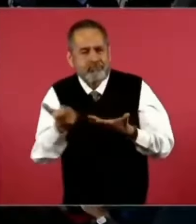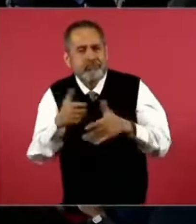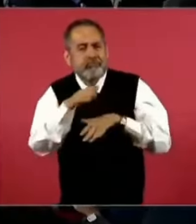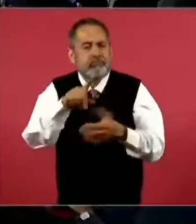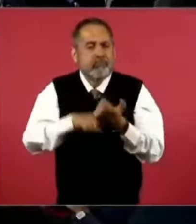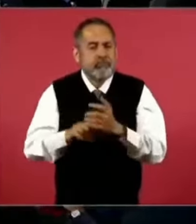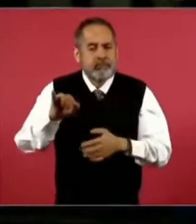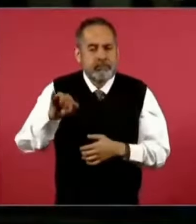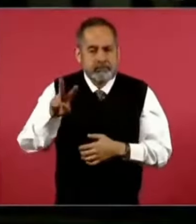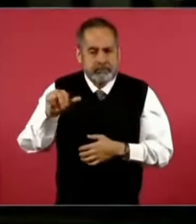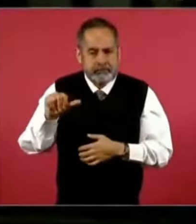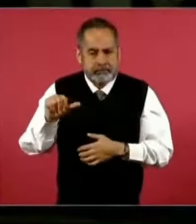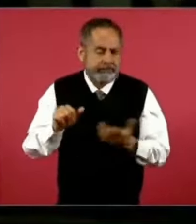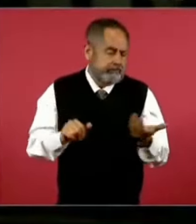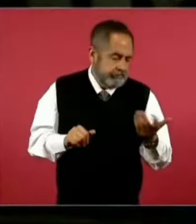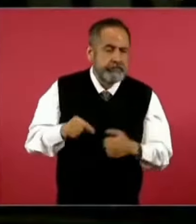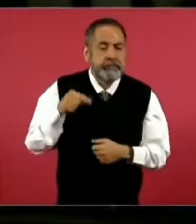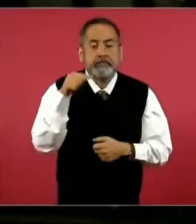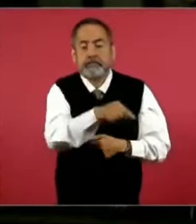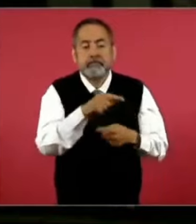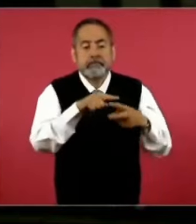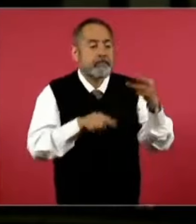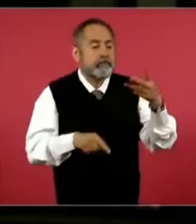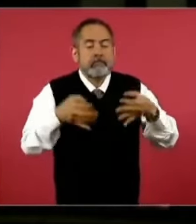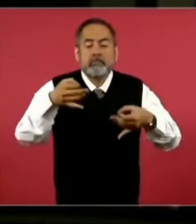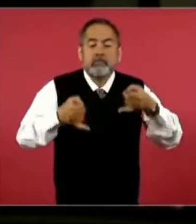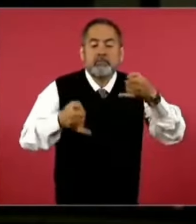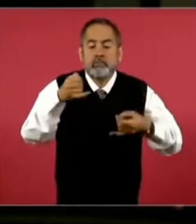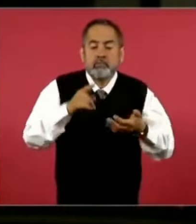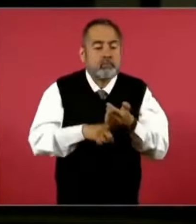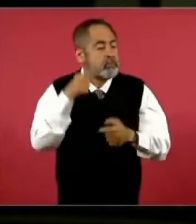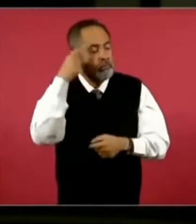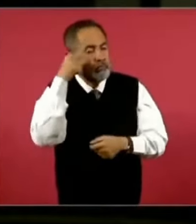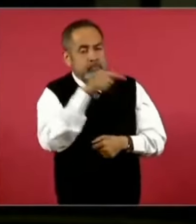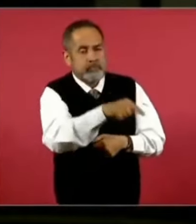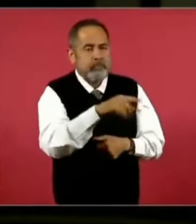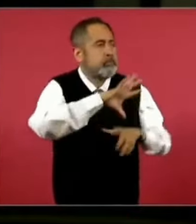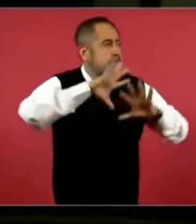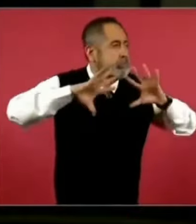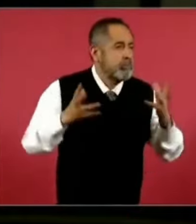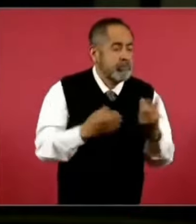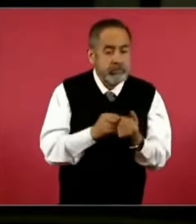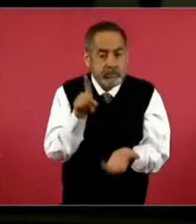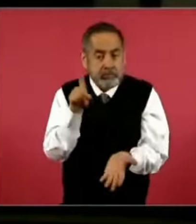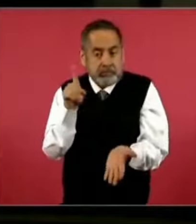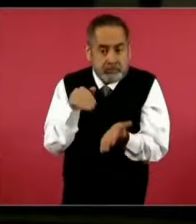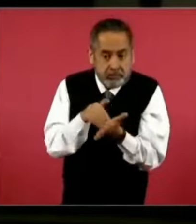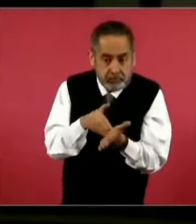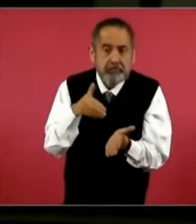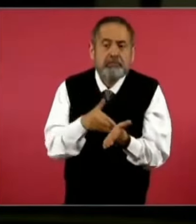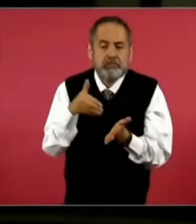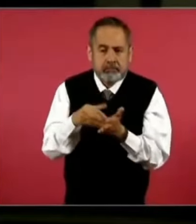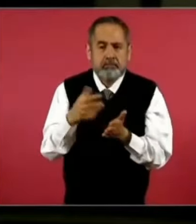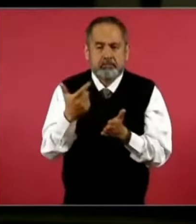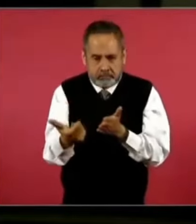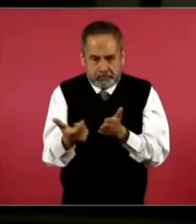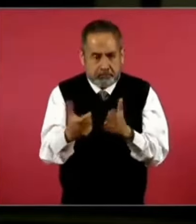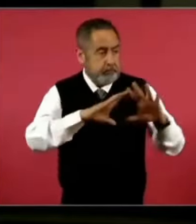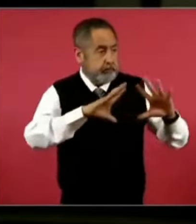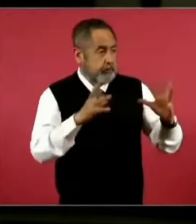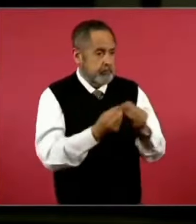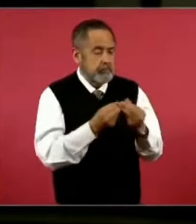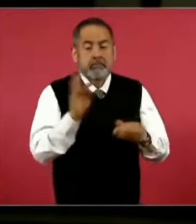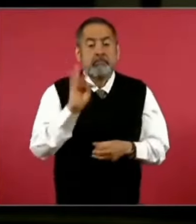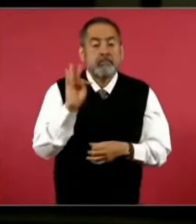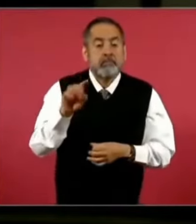En este caso se trata de juicios que involucrarían un monto por mil millones de pesos. En dado caso que este